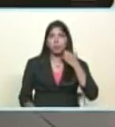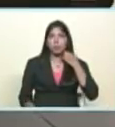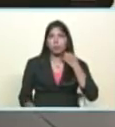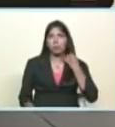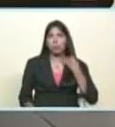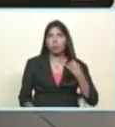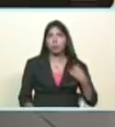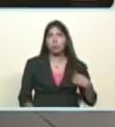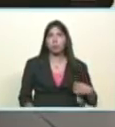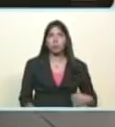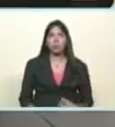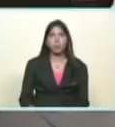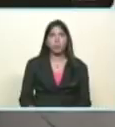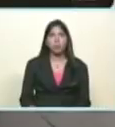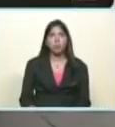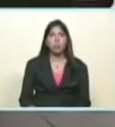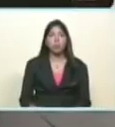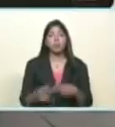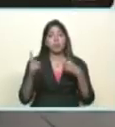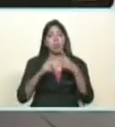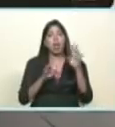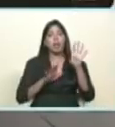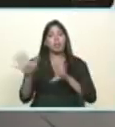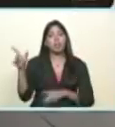treinta de julio quince de octubre